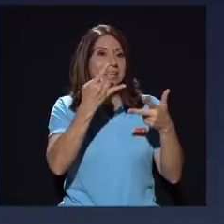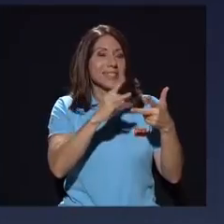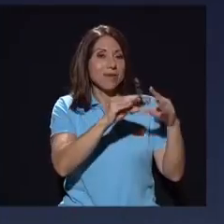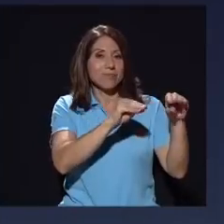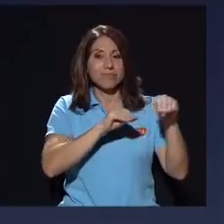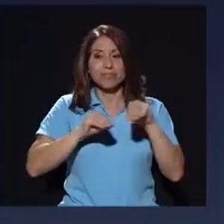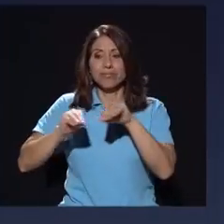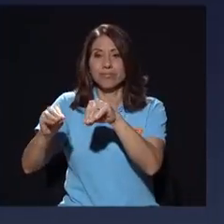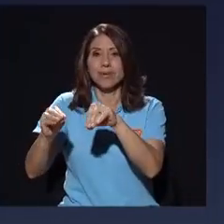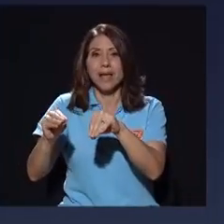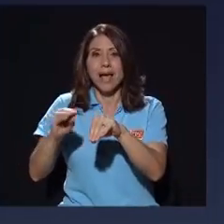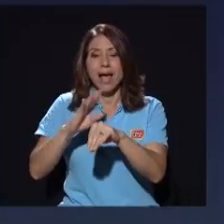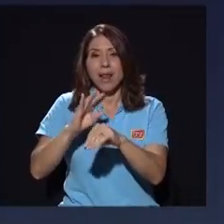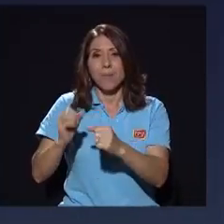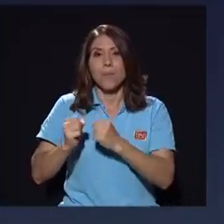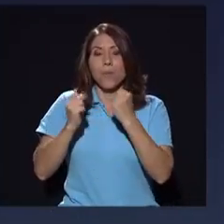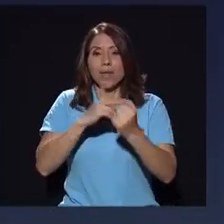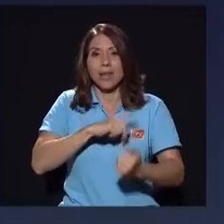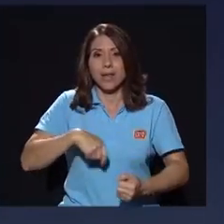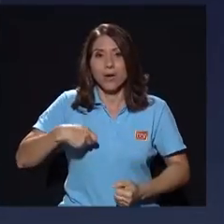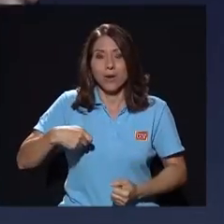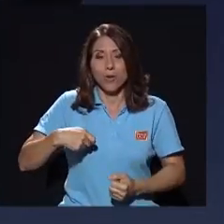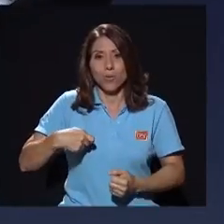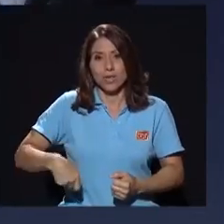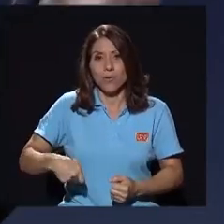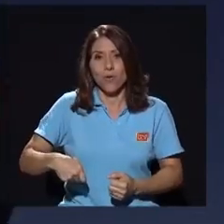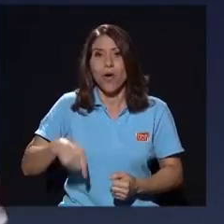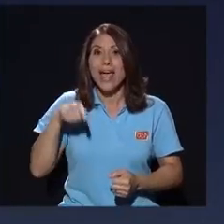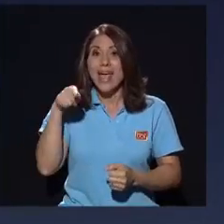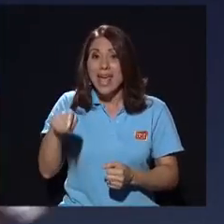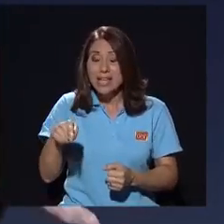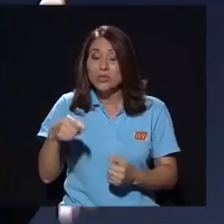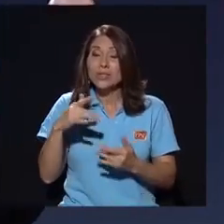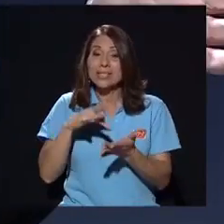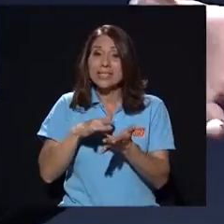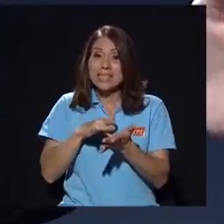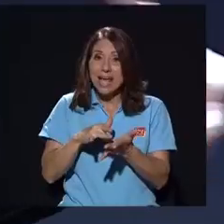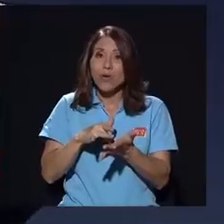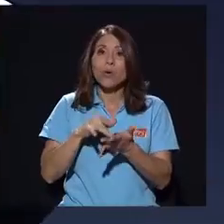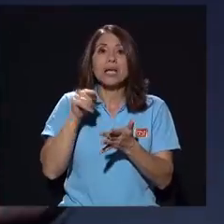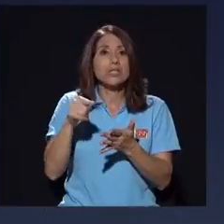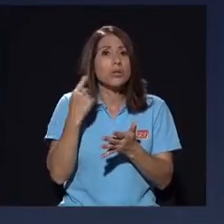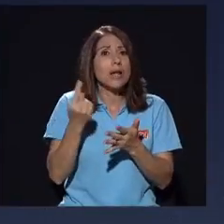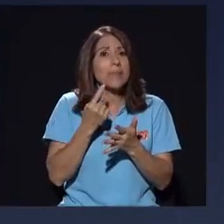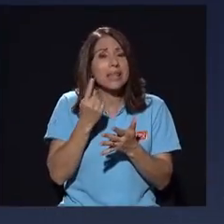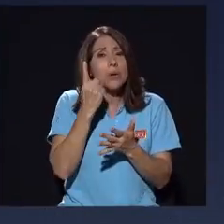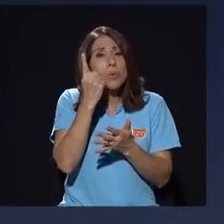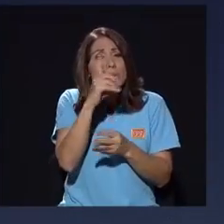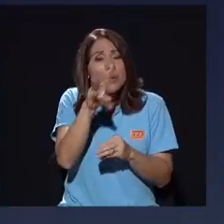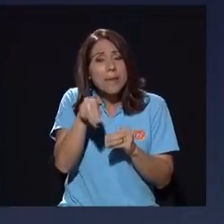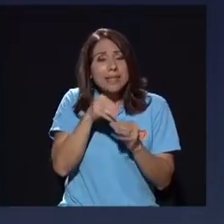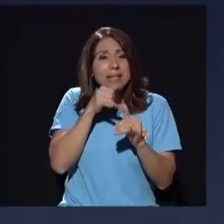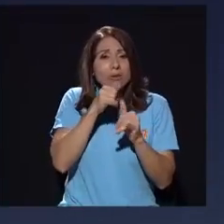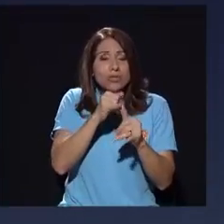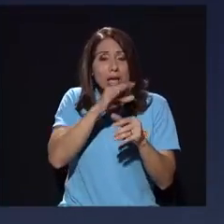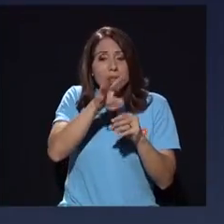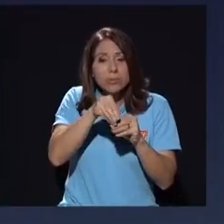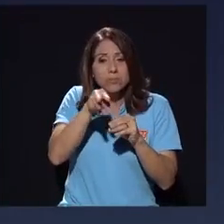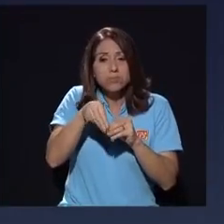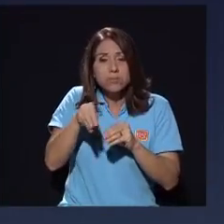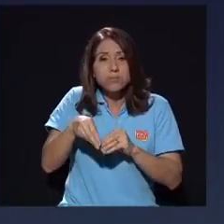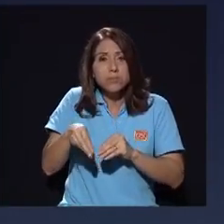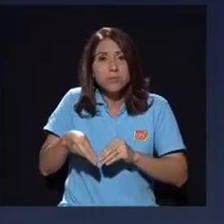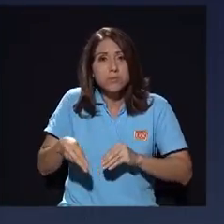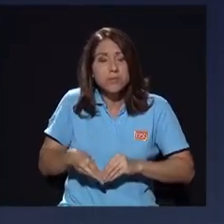gravísimo y solamente parte de una gran cantidad de denuncias que estamos sacando una tras otra y que tienen todo el sentido